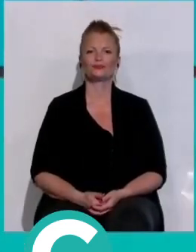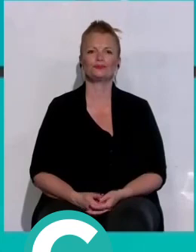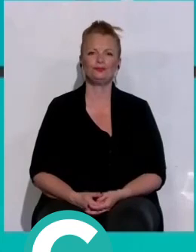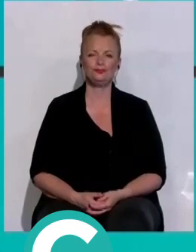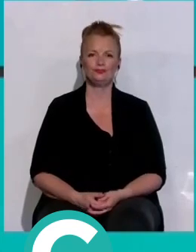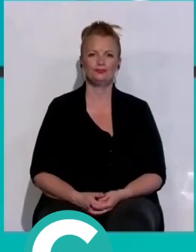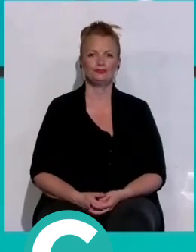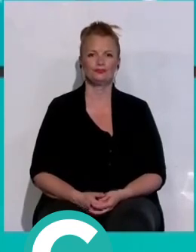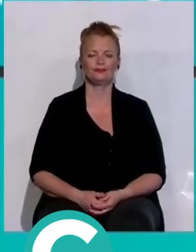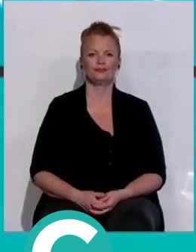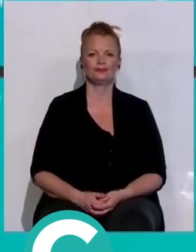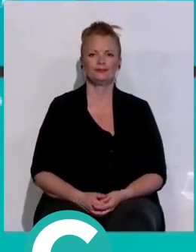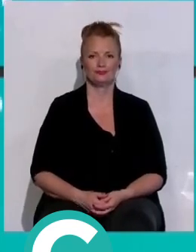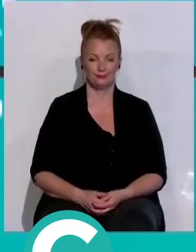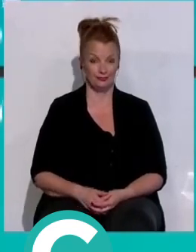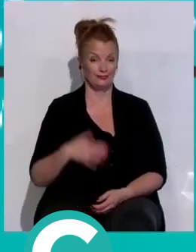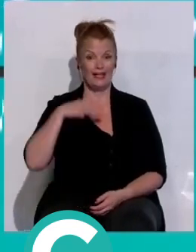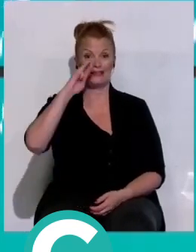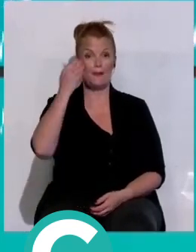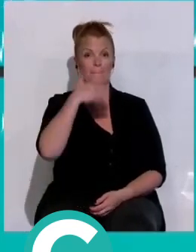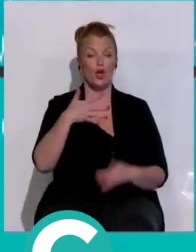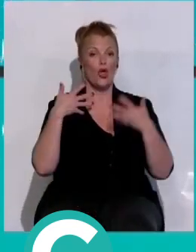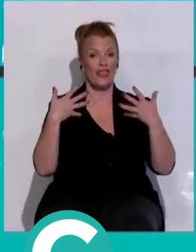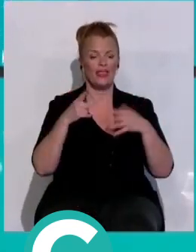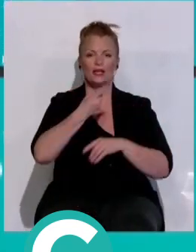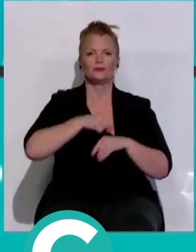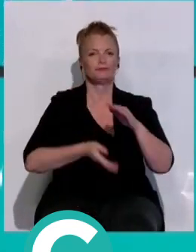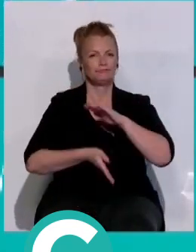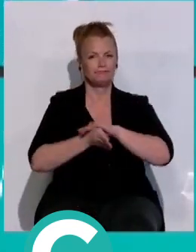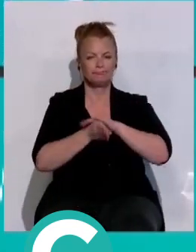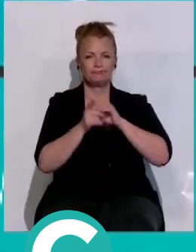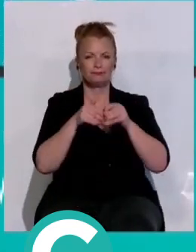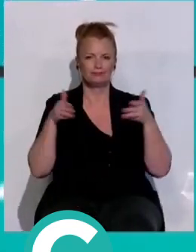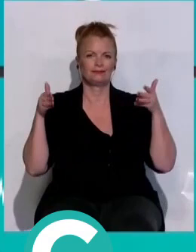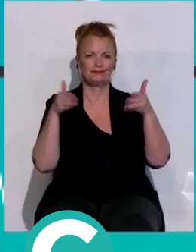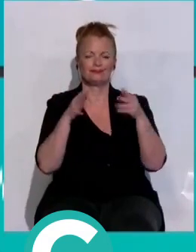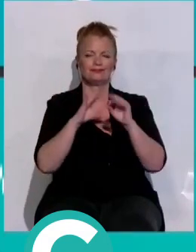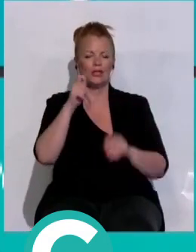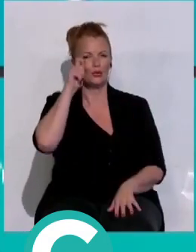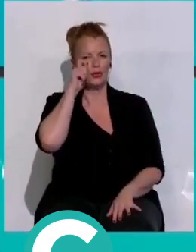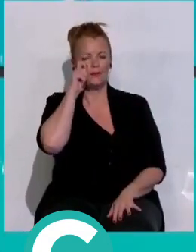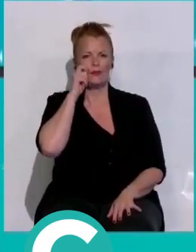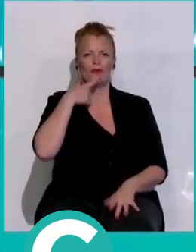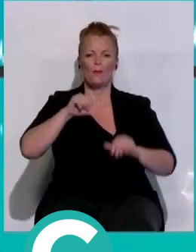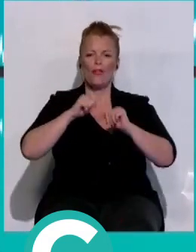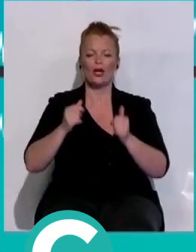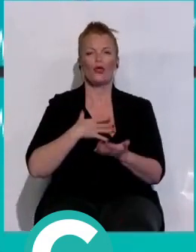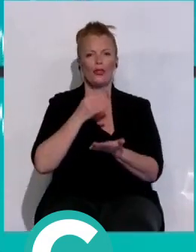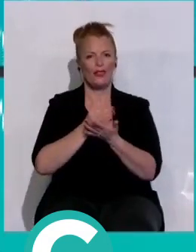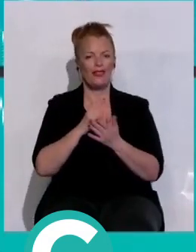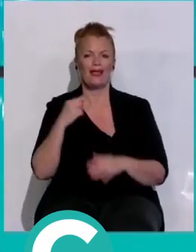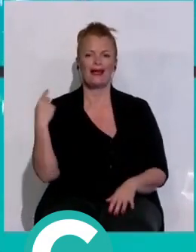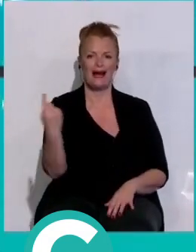14 y 51 minutos de la tarde. Continuamos y nos centramos ahora en el ámbito turístico. Conocer el modelo de ciudad que cada partido